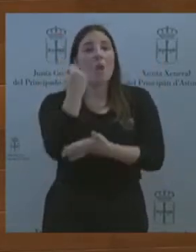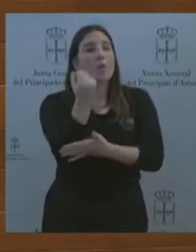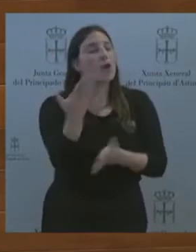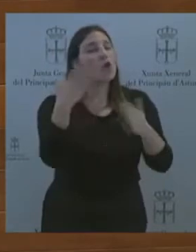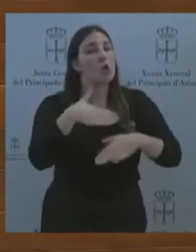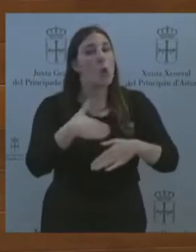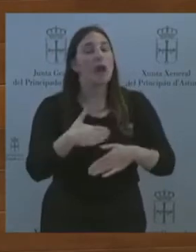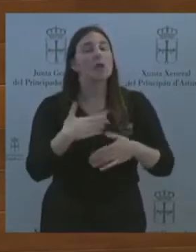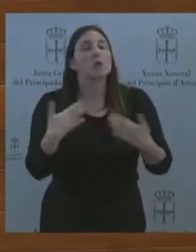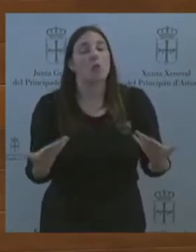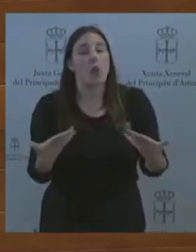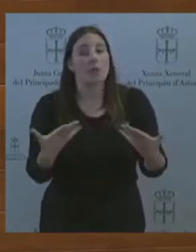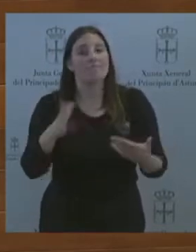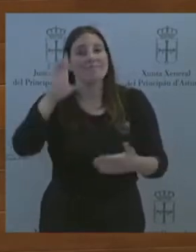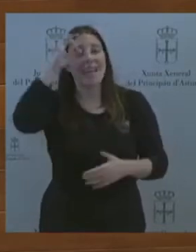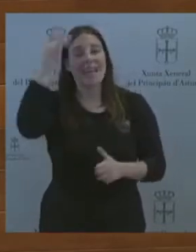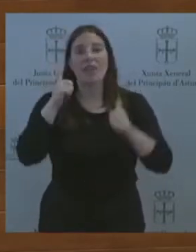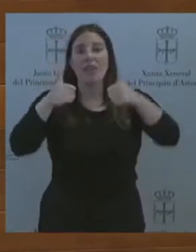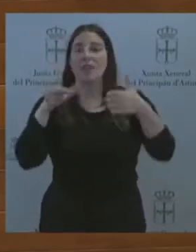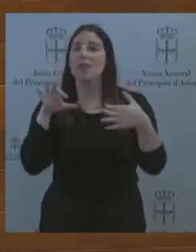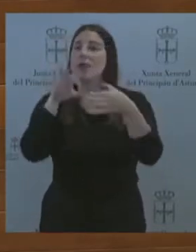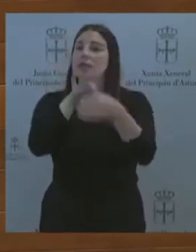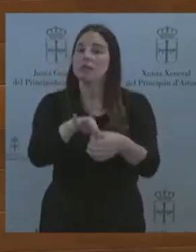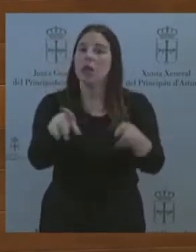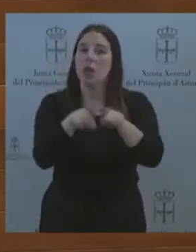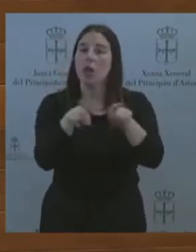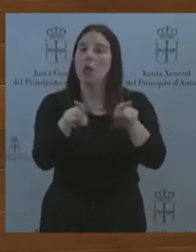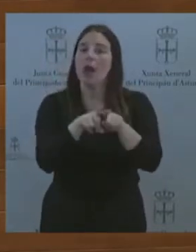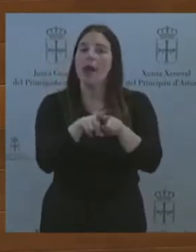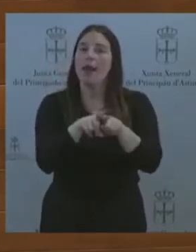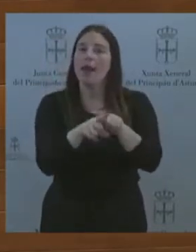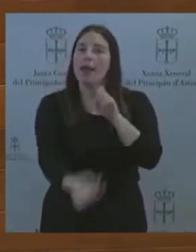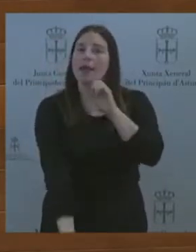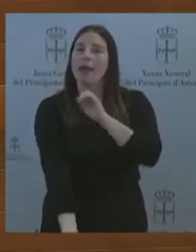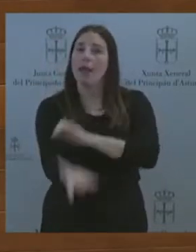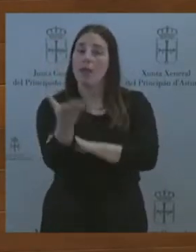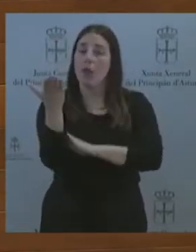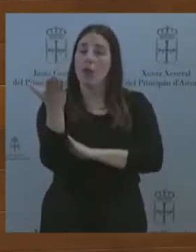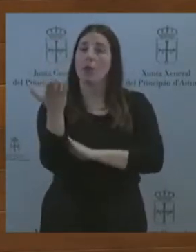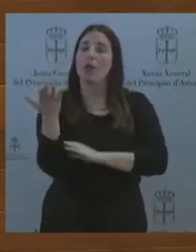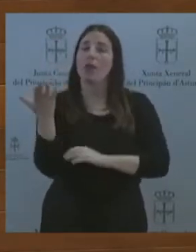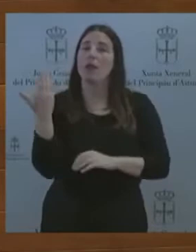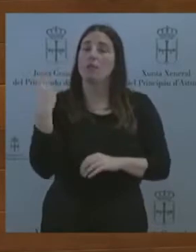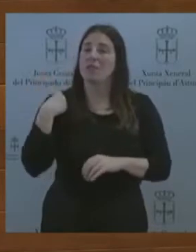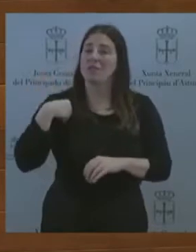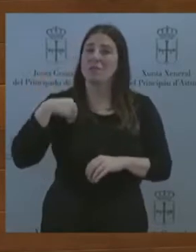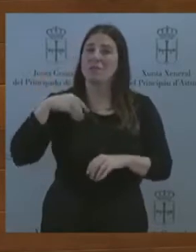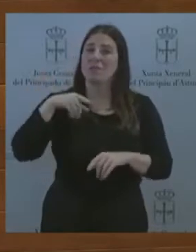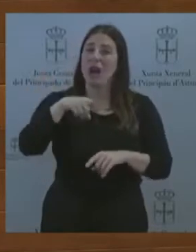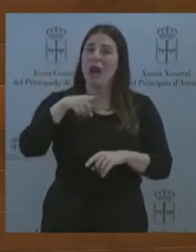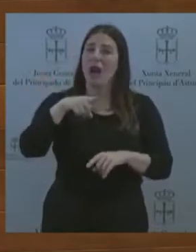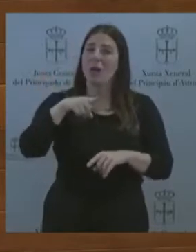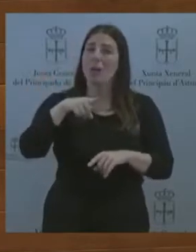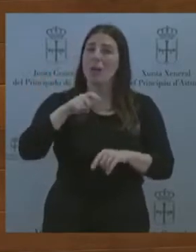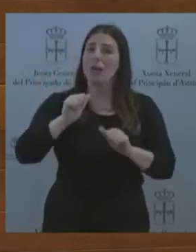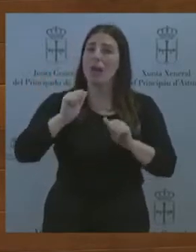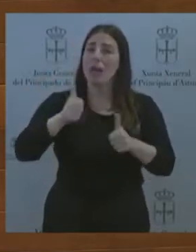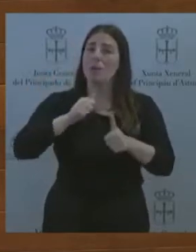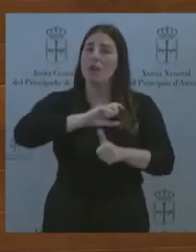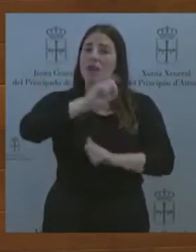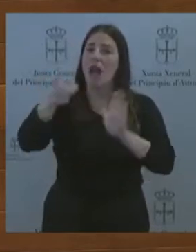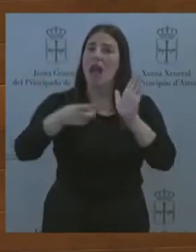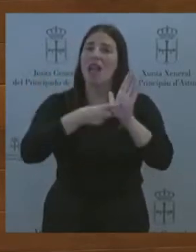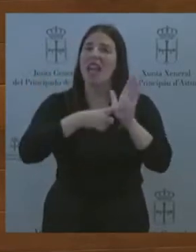macro región en el arco atlántico o la iniciativa relativa a la puesta en marcha de la ley de cadena alimentaria. Vox no ve la